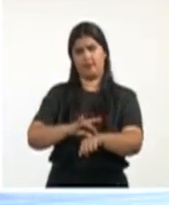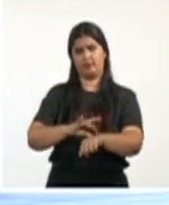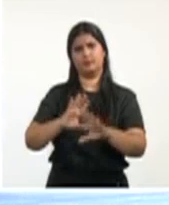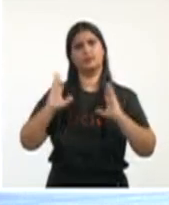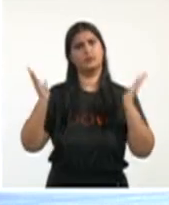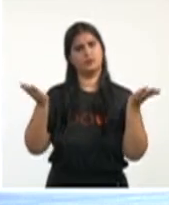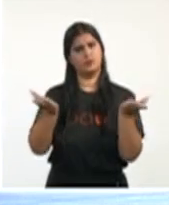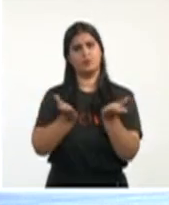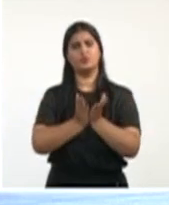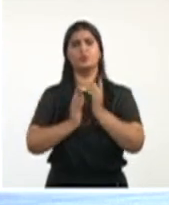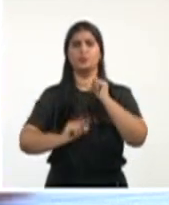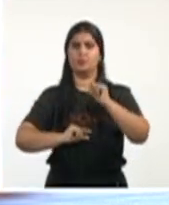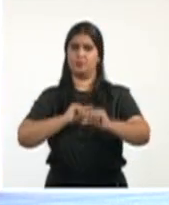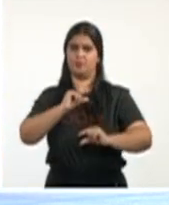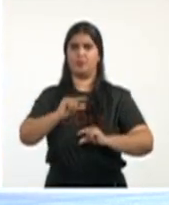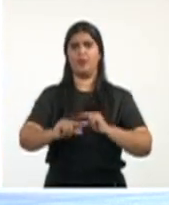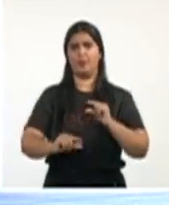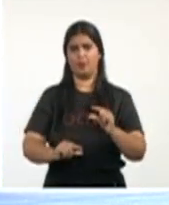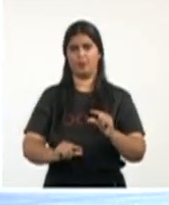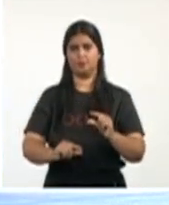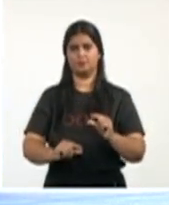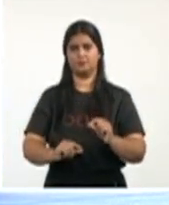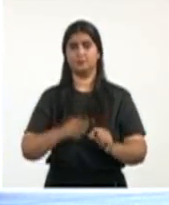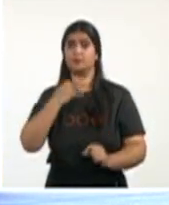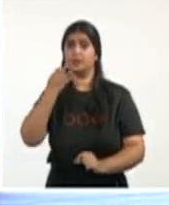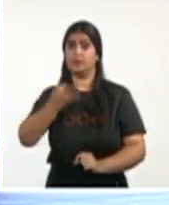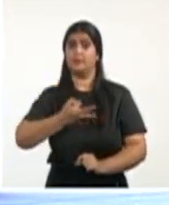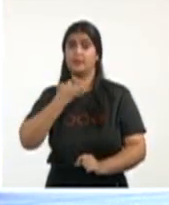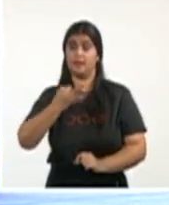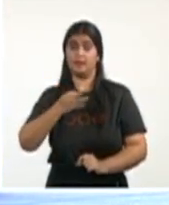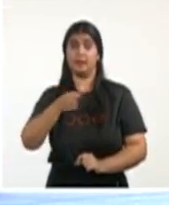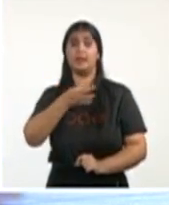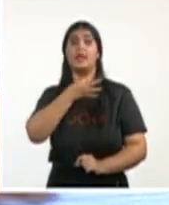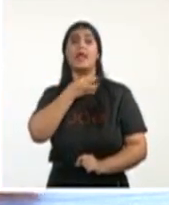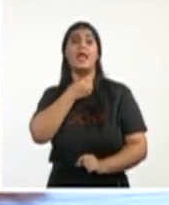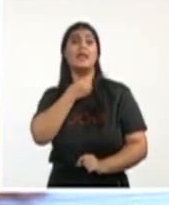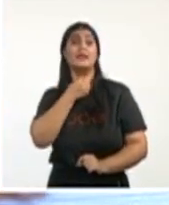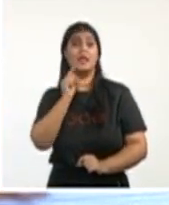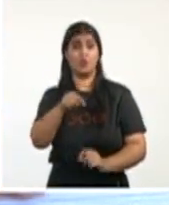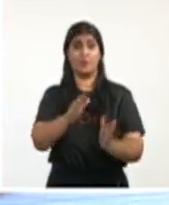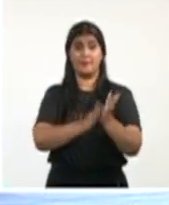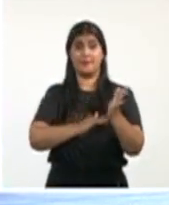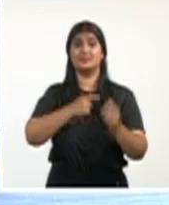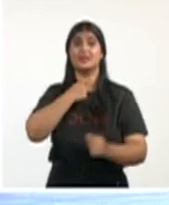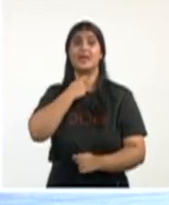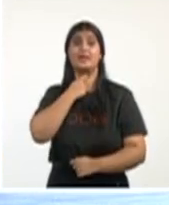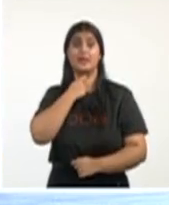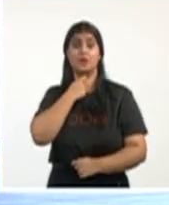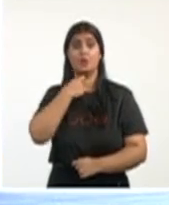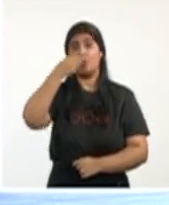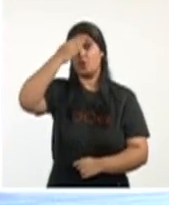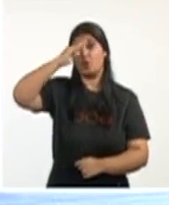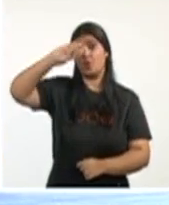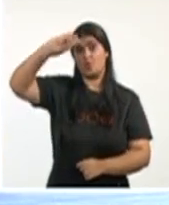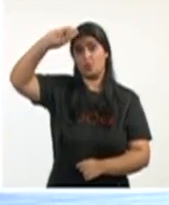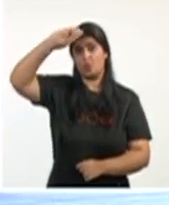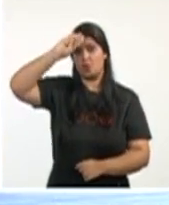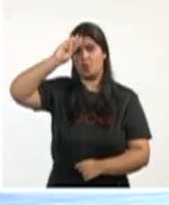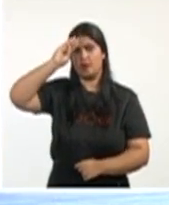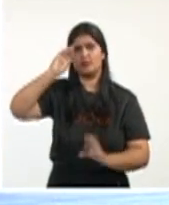adaptando los diferentes protocolos. Pero hay que decir que en enero todavía en Cuba no había sucedido nada, no teníamos ningún caso.